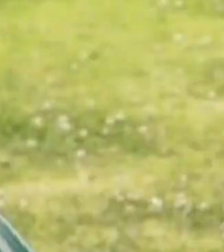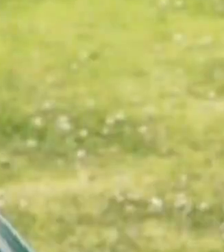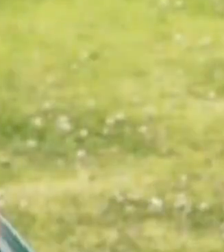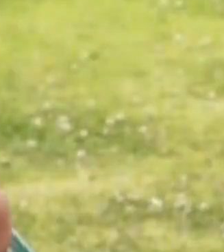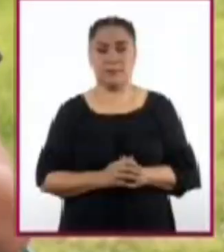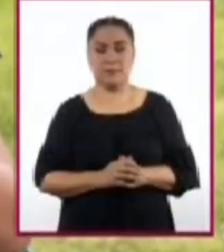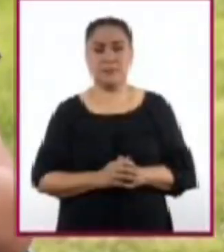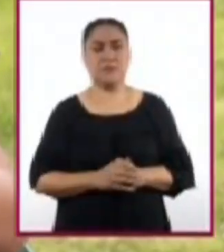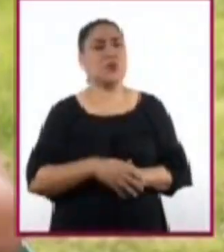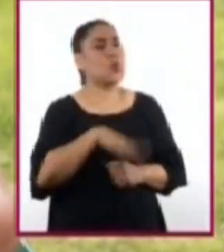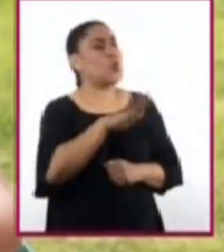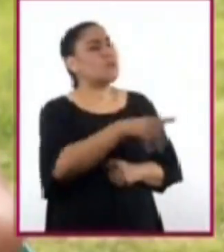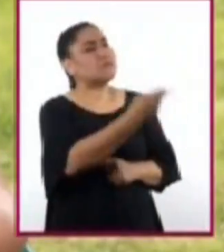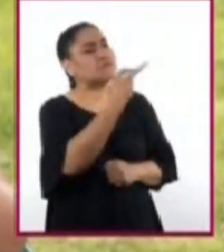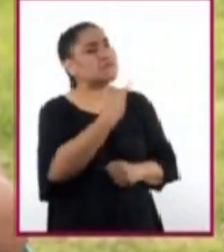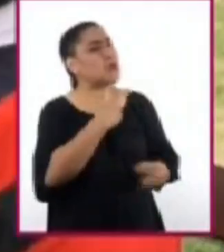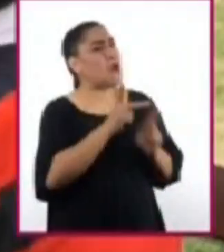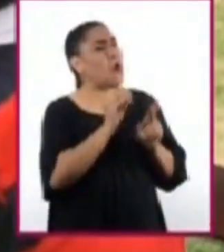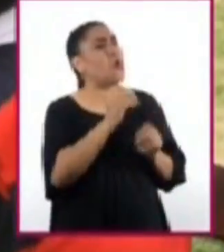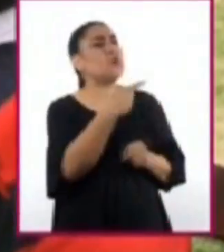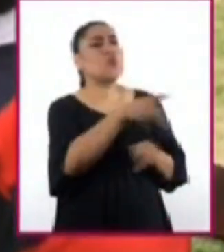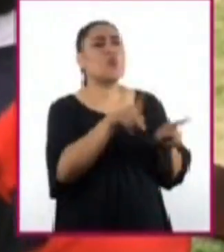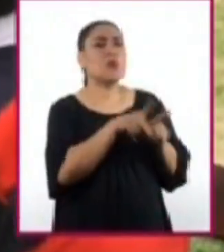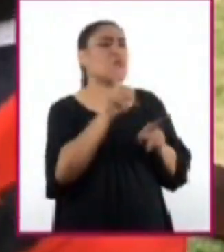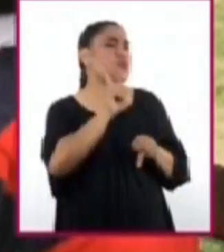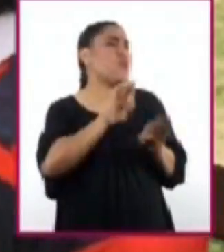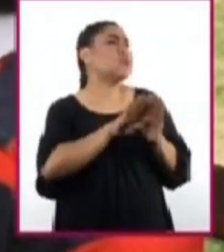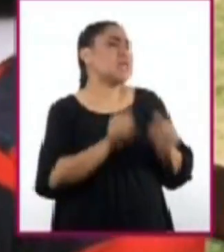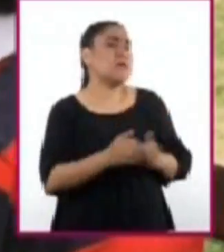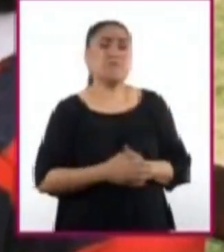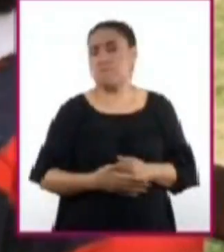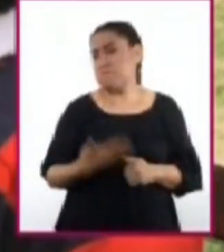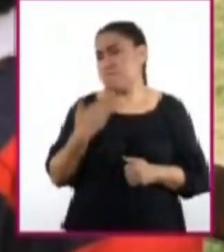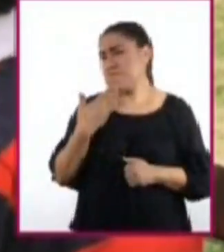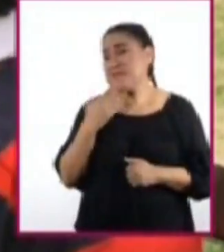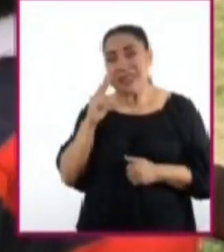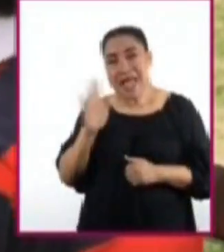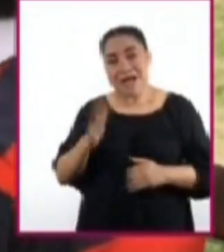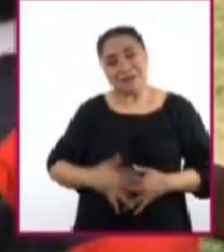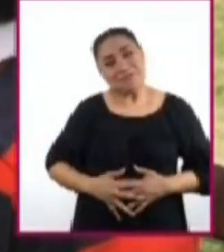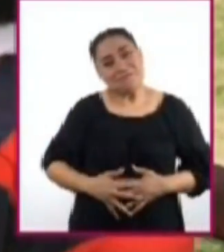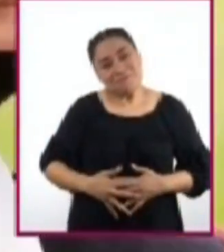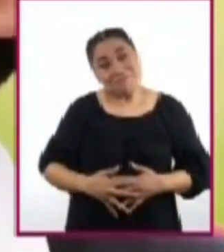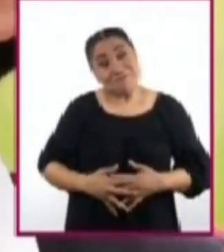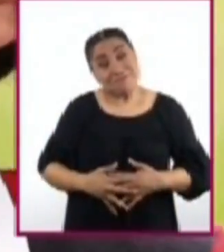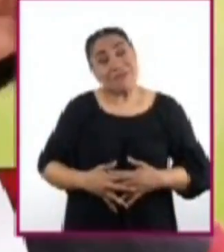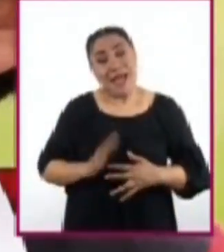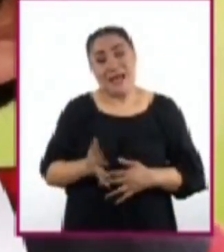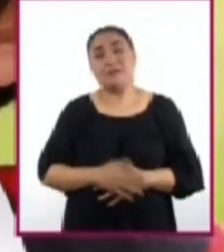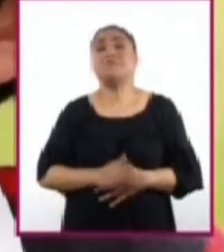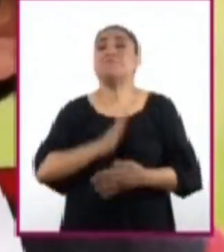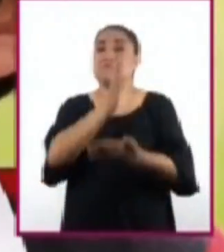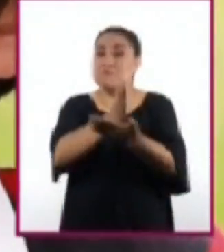Oye, ¿y ya no me contaste cómo está tu prima? Pues va bien. Ya se le nota más la pancita y cada mes va al centro de salud.